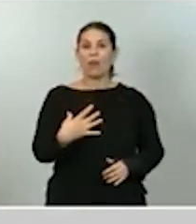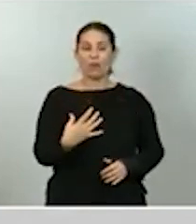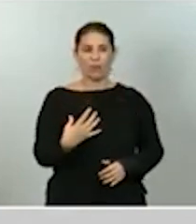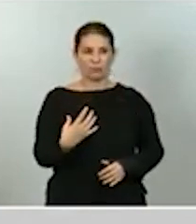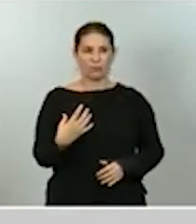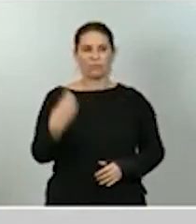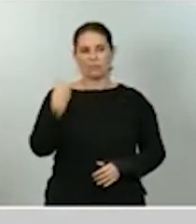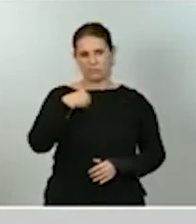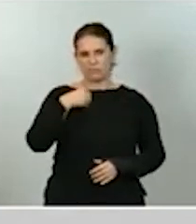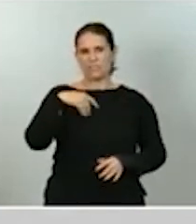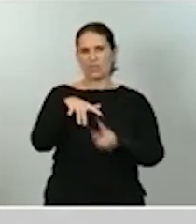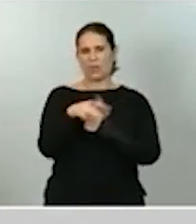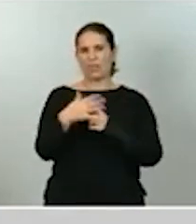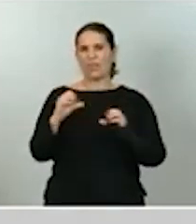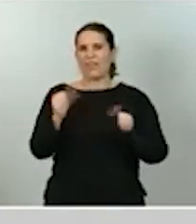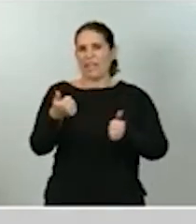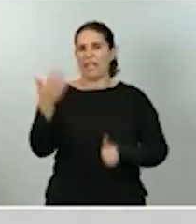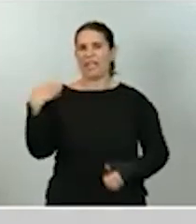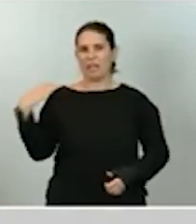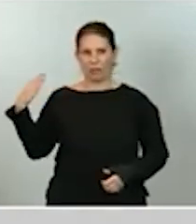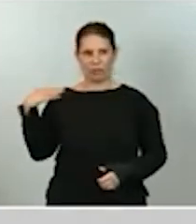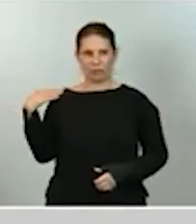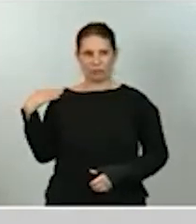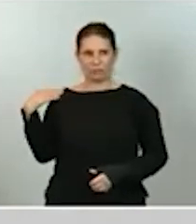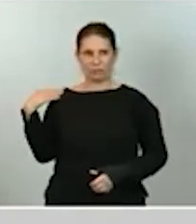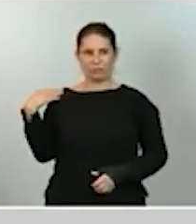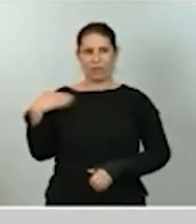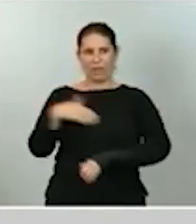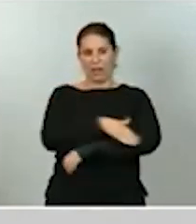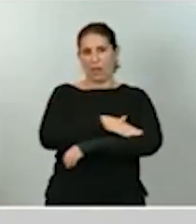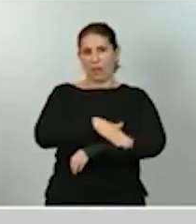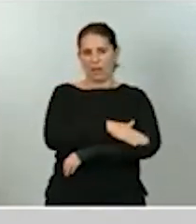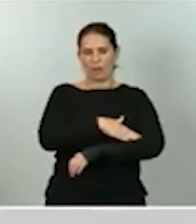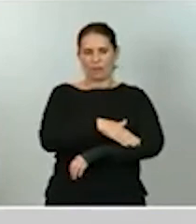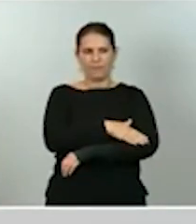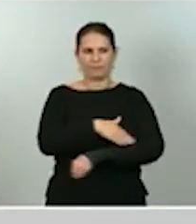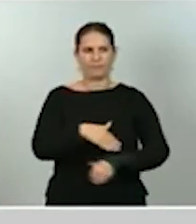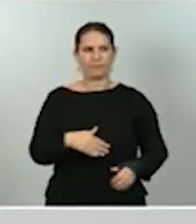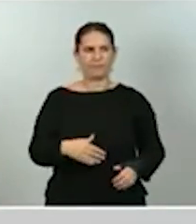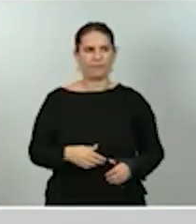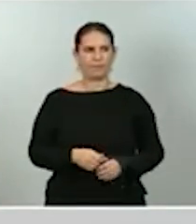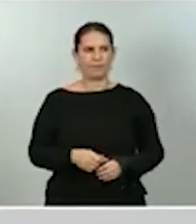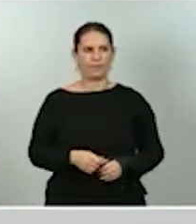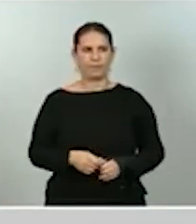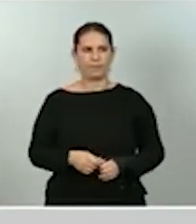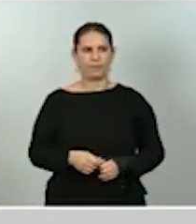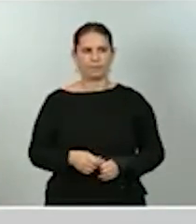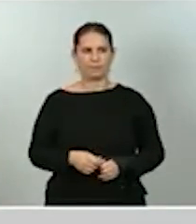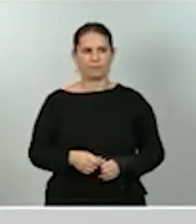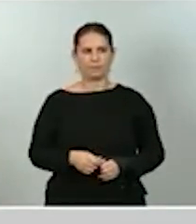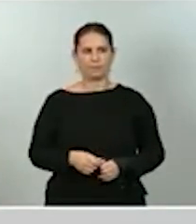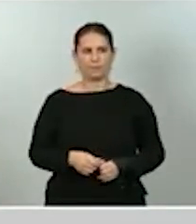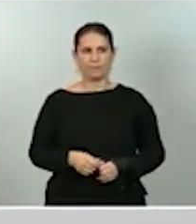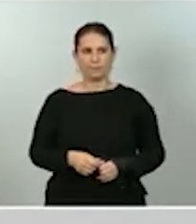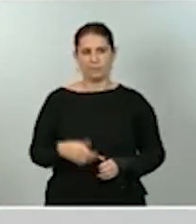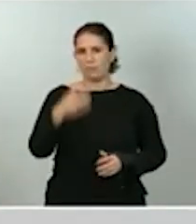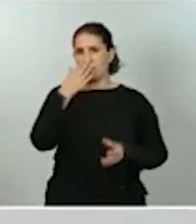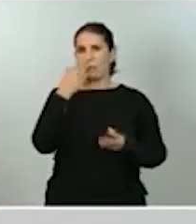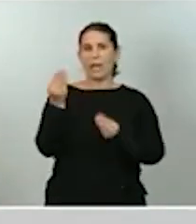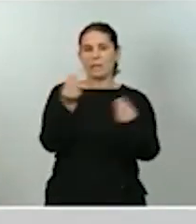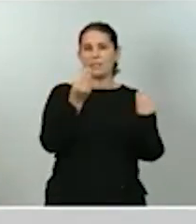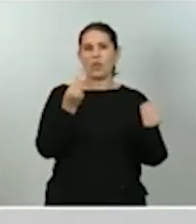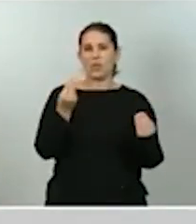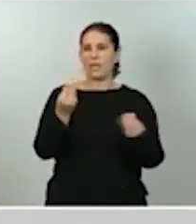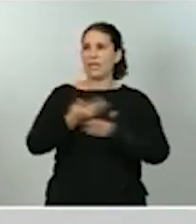inercial del Gobierno y, como ven, está alineado con las previsiones que tienen los organismos